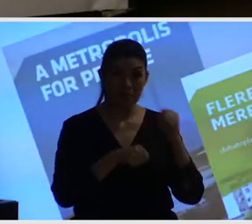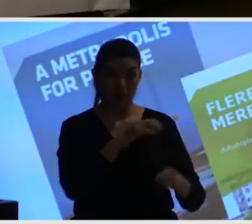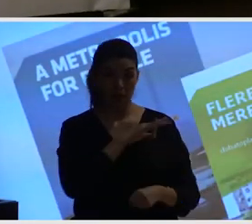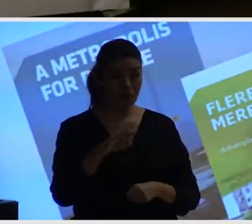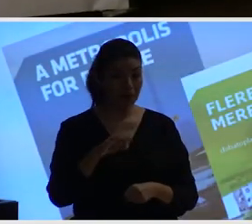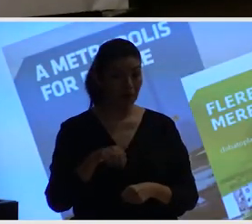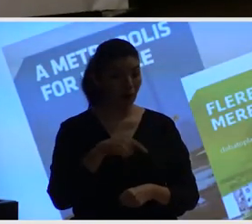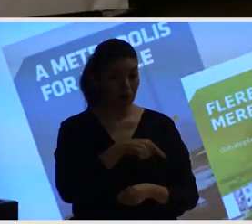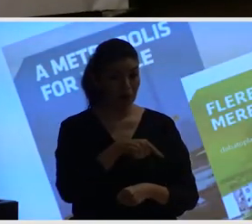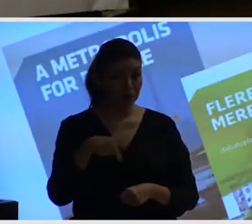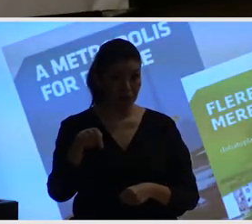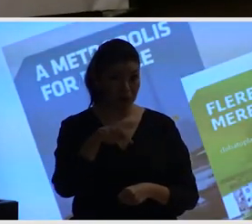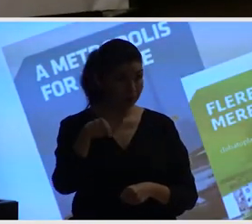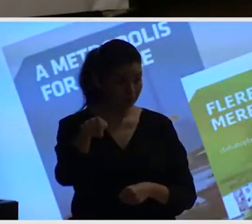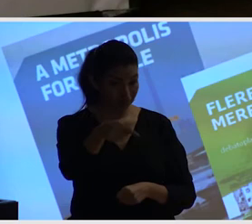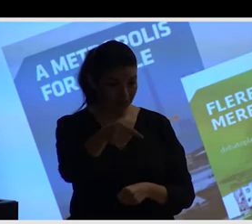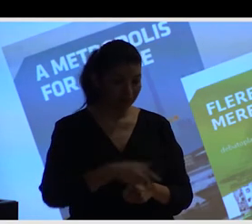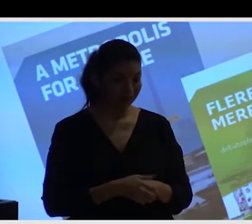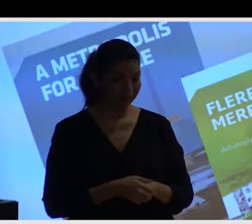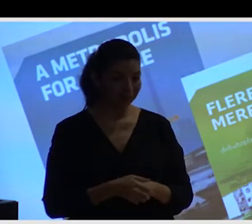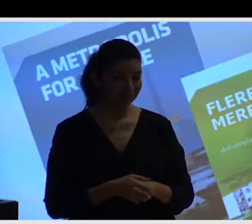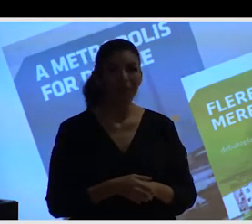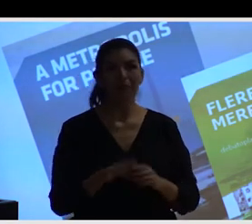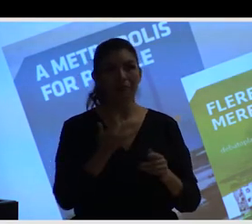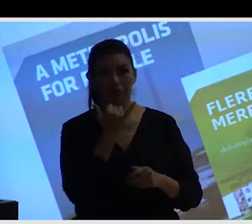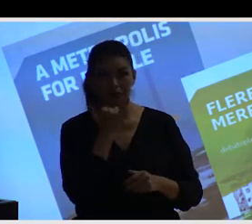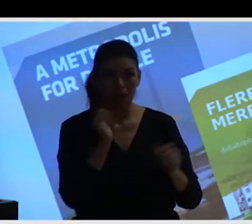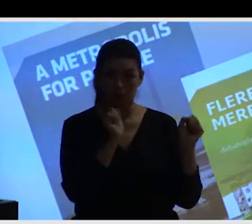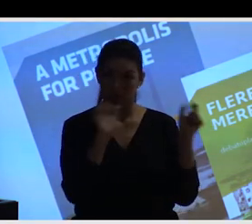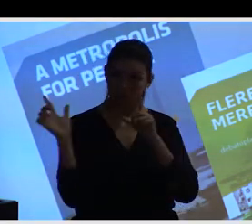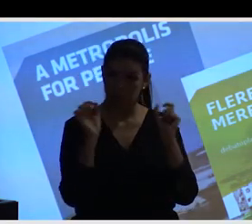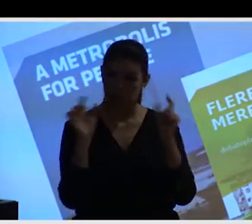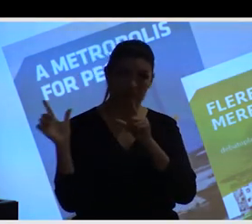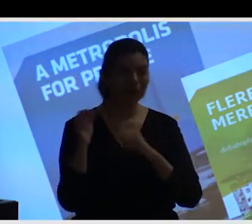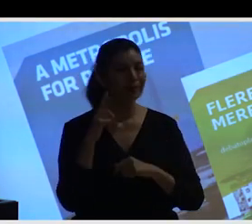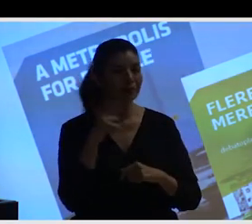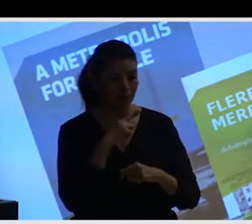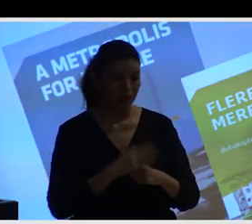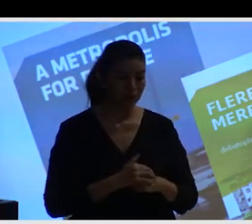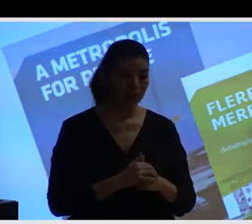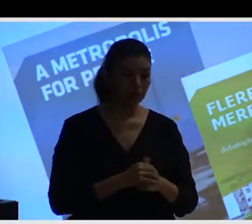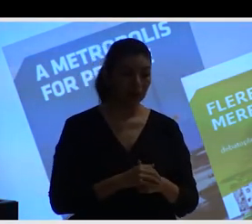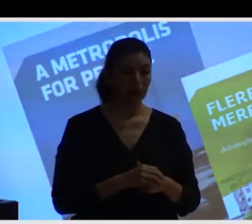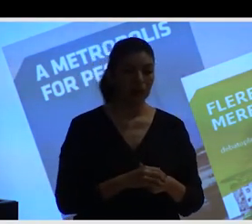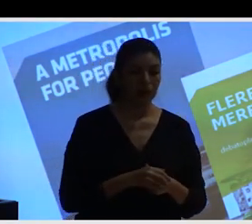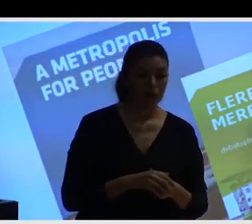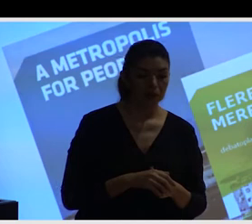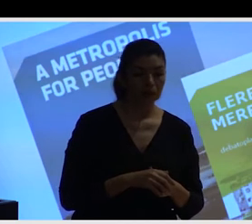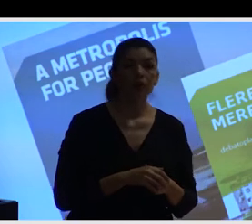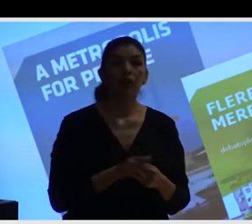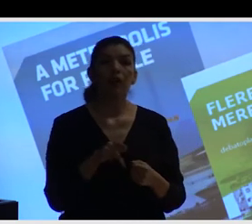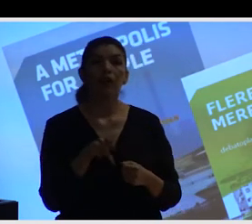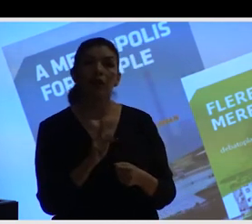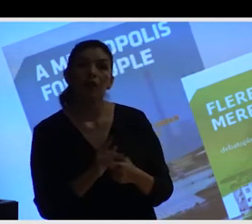Se mueven las imágenes un poquito más rápido. Todo esto se convierte, todo este trabajo se convierte en un documento que es la